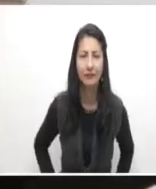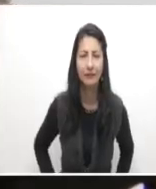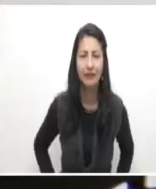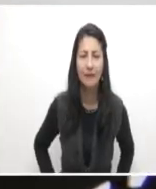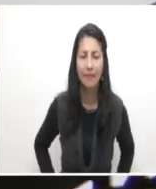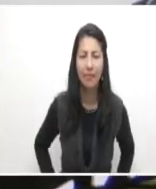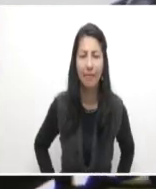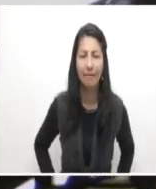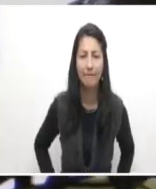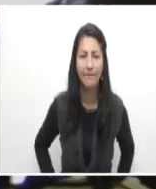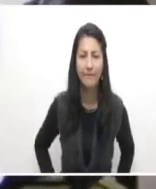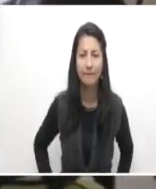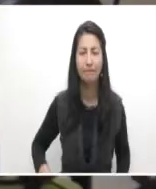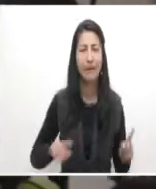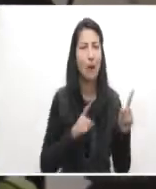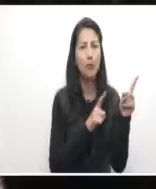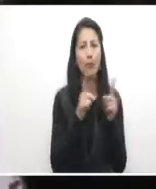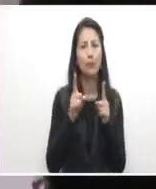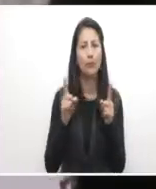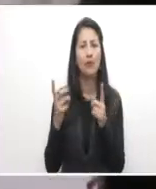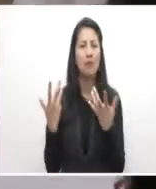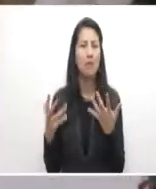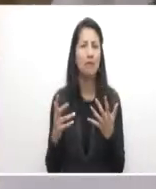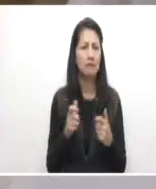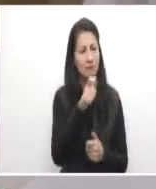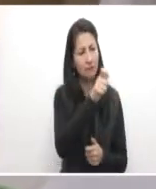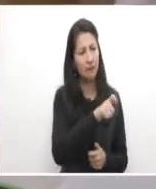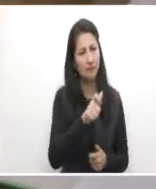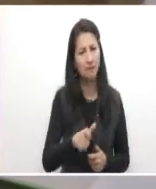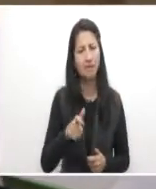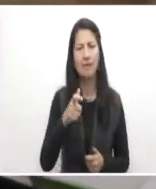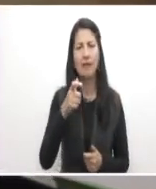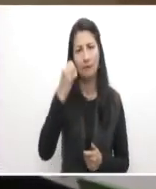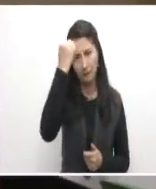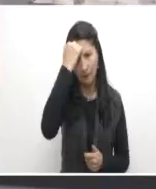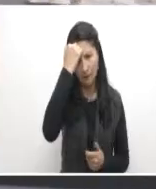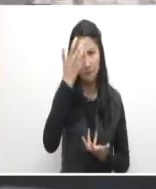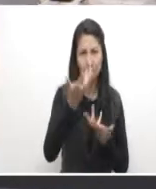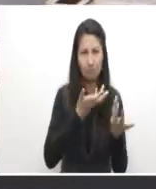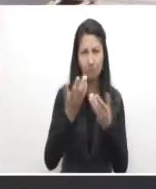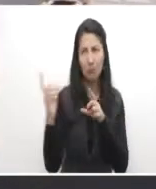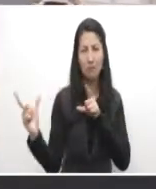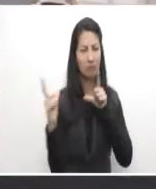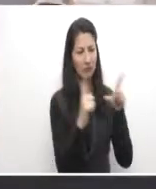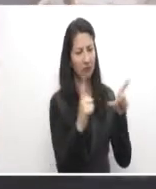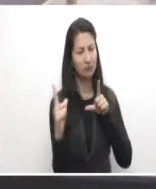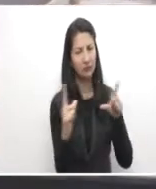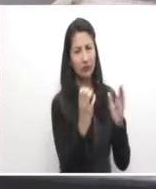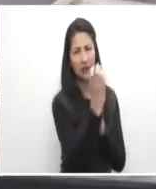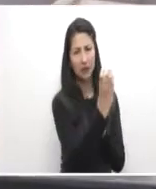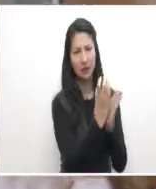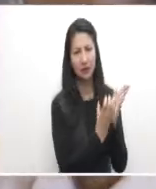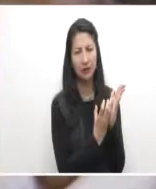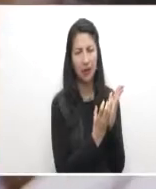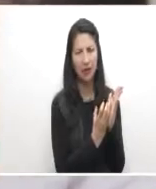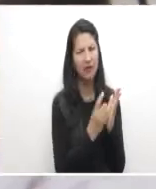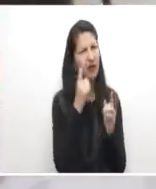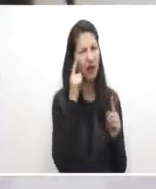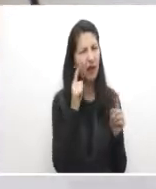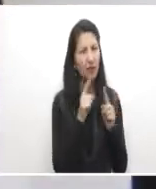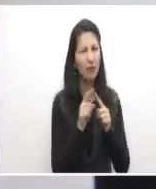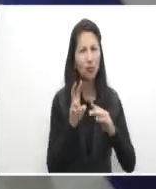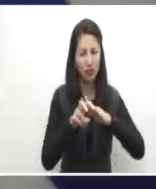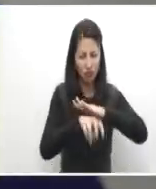Más de 60 productores, instructores y emprendedores de Fonseca y el Putumayo se certificaron en el curso en Fertirriego, una